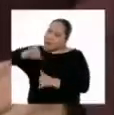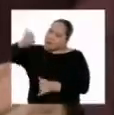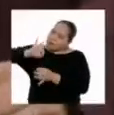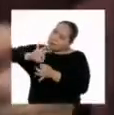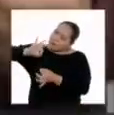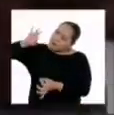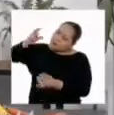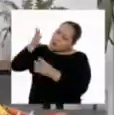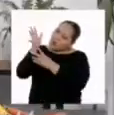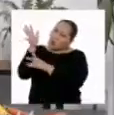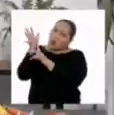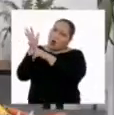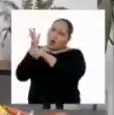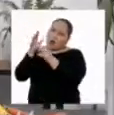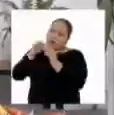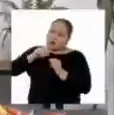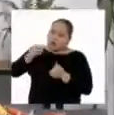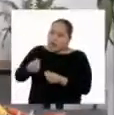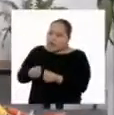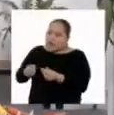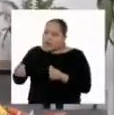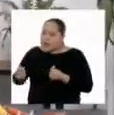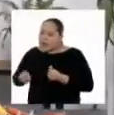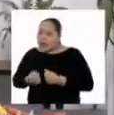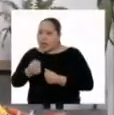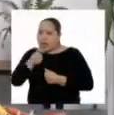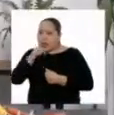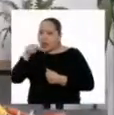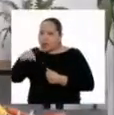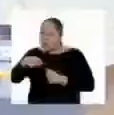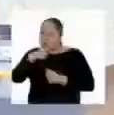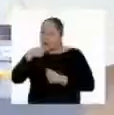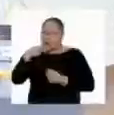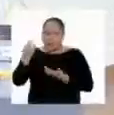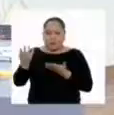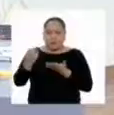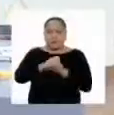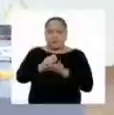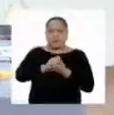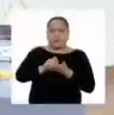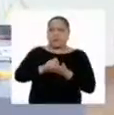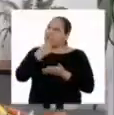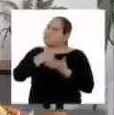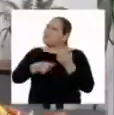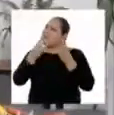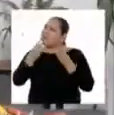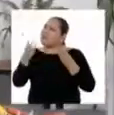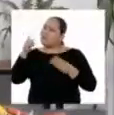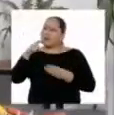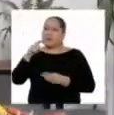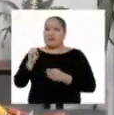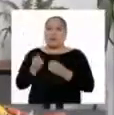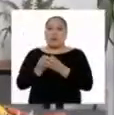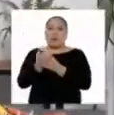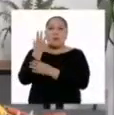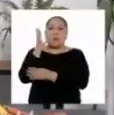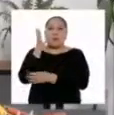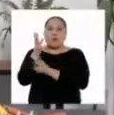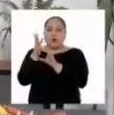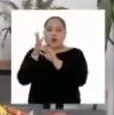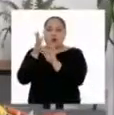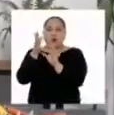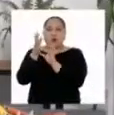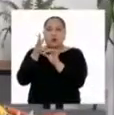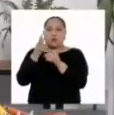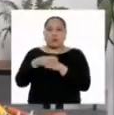del tallo y de las hojas, el color de la tierra y si está húmeda o seca. ¿Qué materiales necesitamos? Una planta con hojas